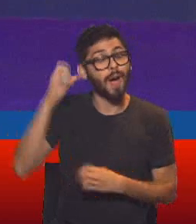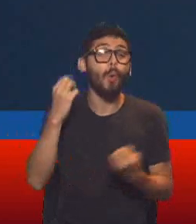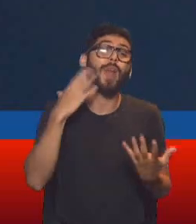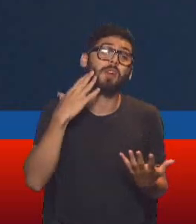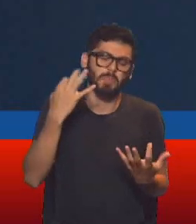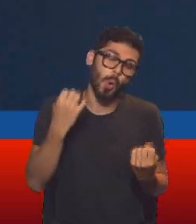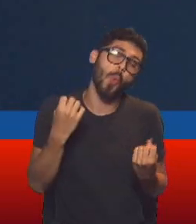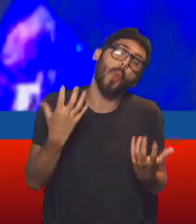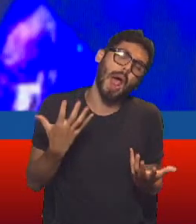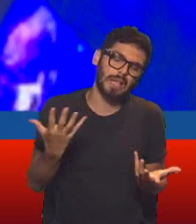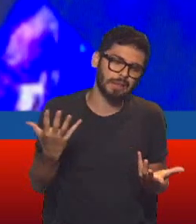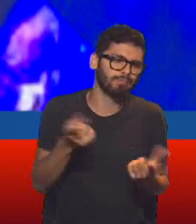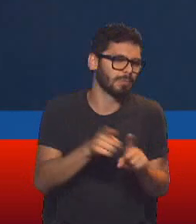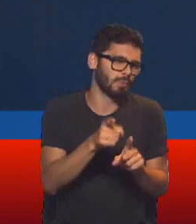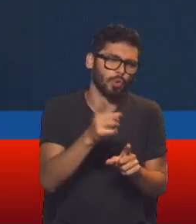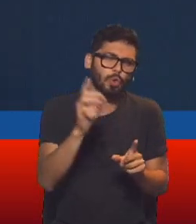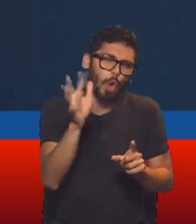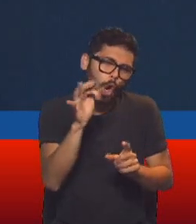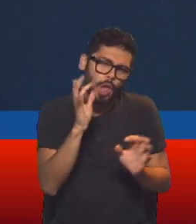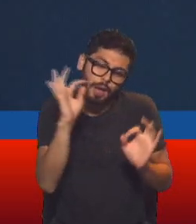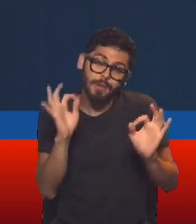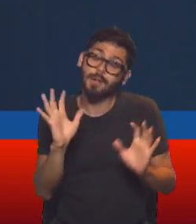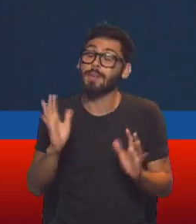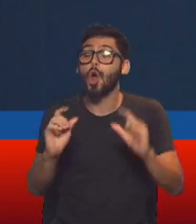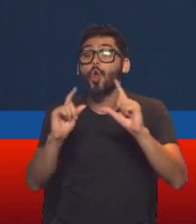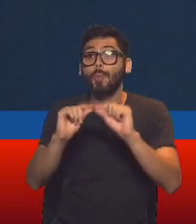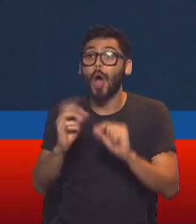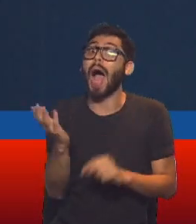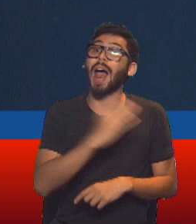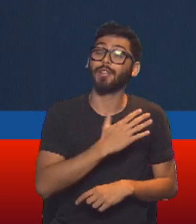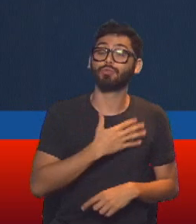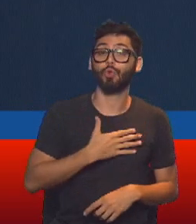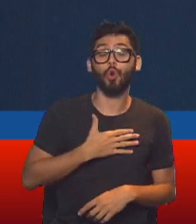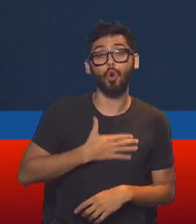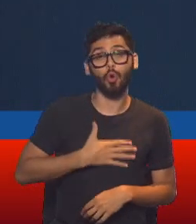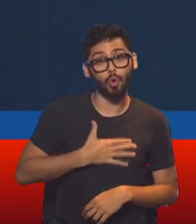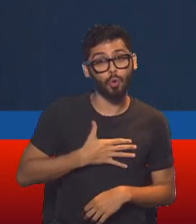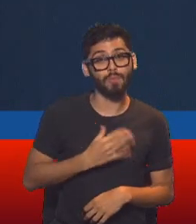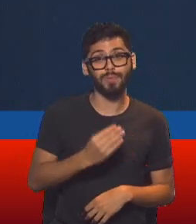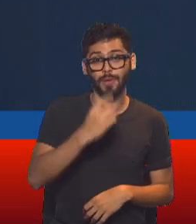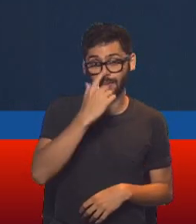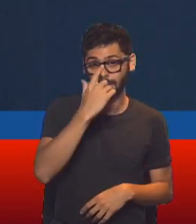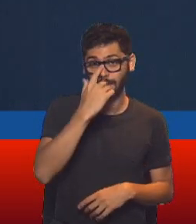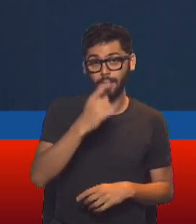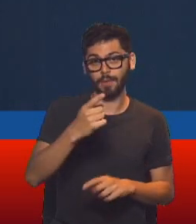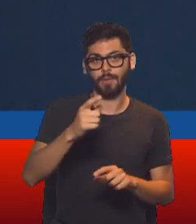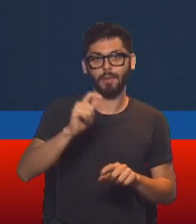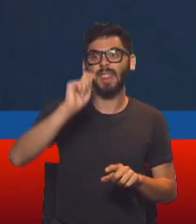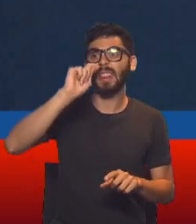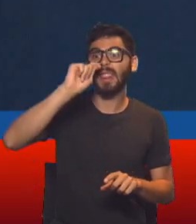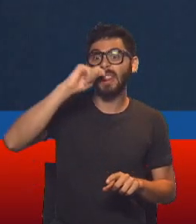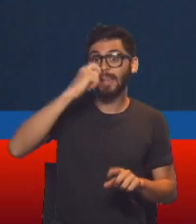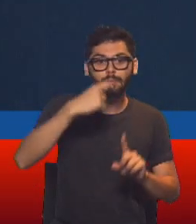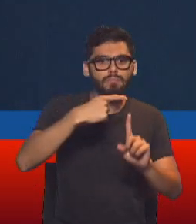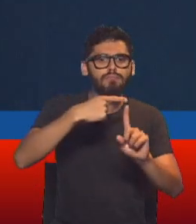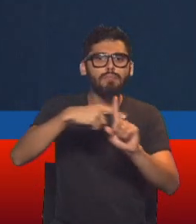¿no? ¿Qué viene orbitando todos los días? Los numeritos, nos habíamos puesto contentos porque la tasa de positividad había llegado